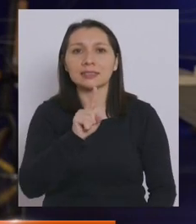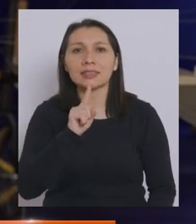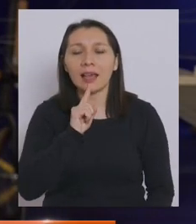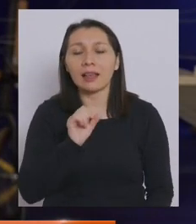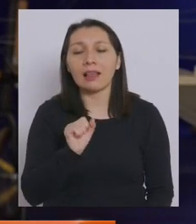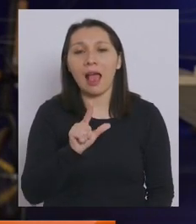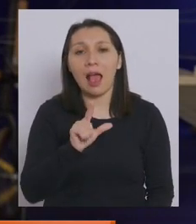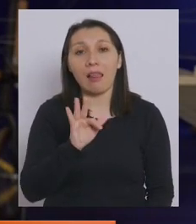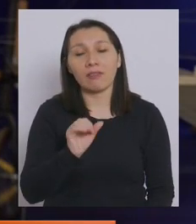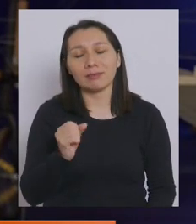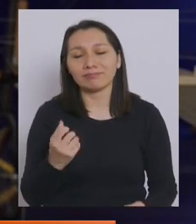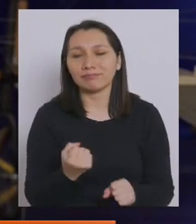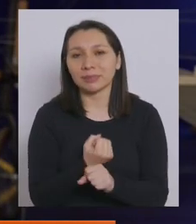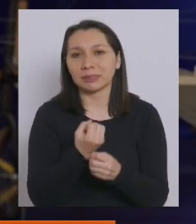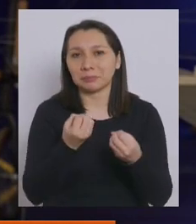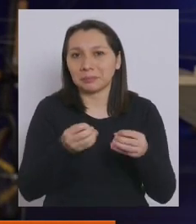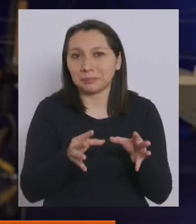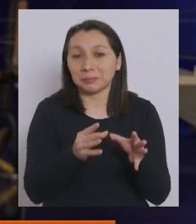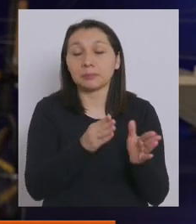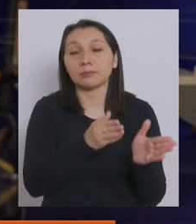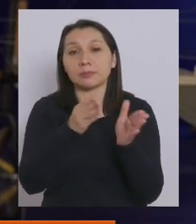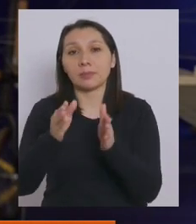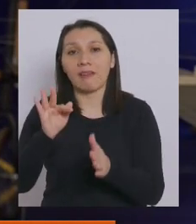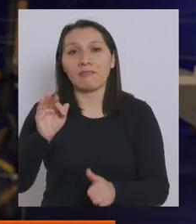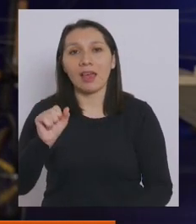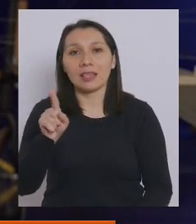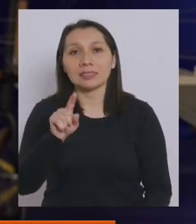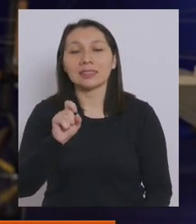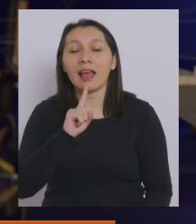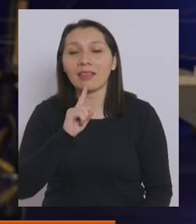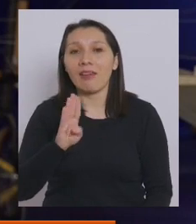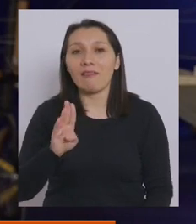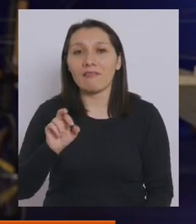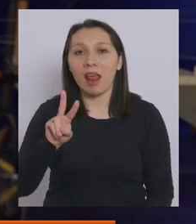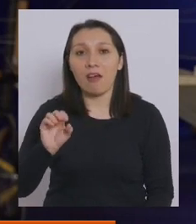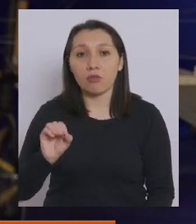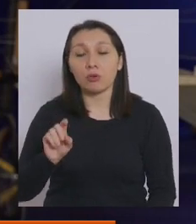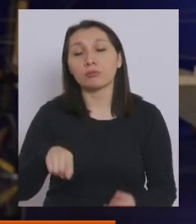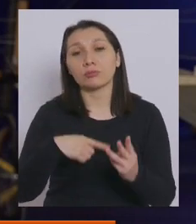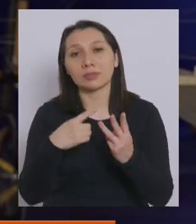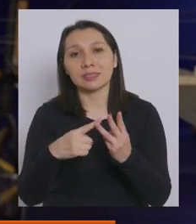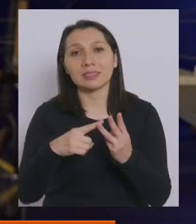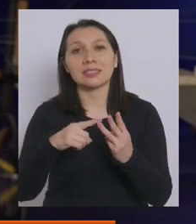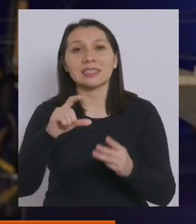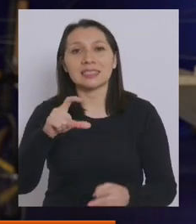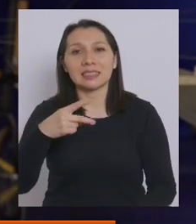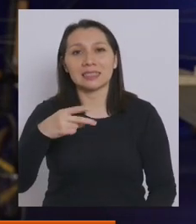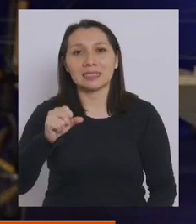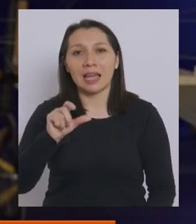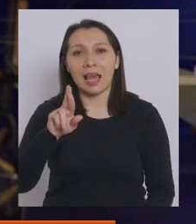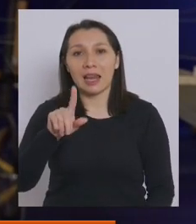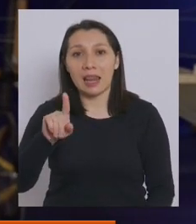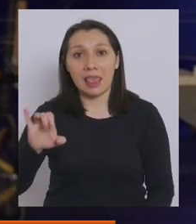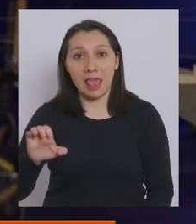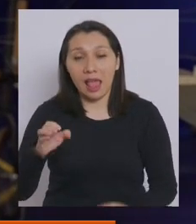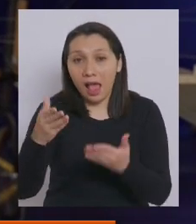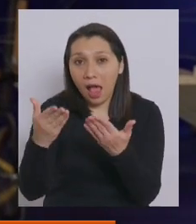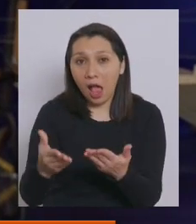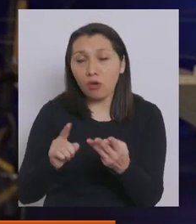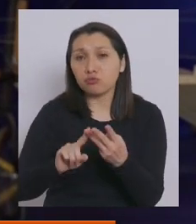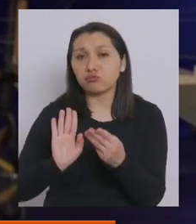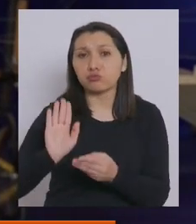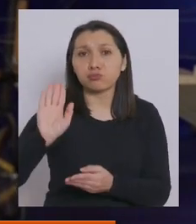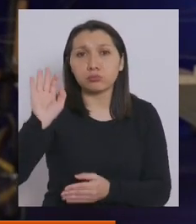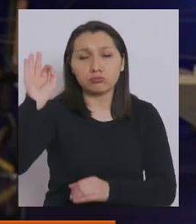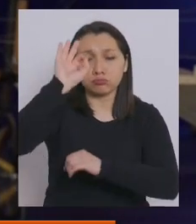historia accidentada, el FASAT Bravo y el FASAT Charlie, el cual sigue